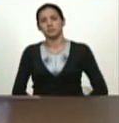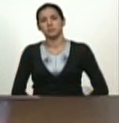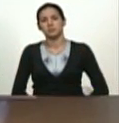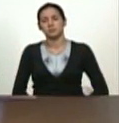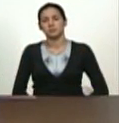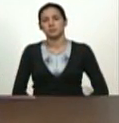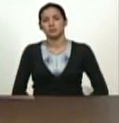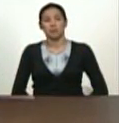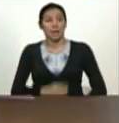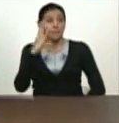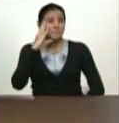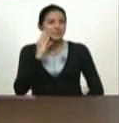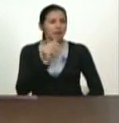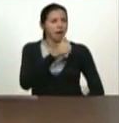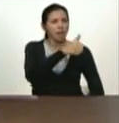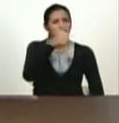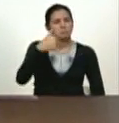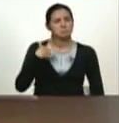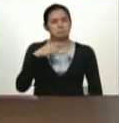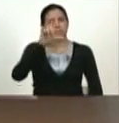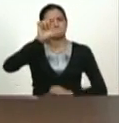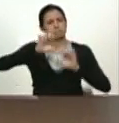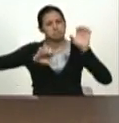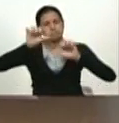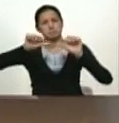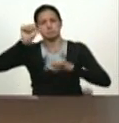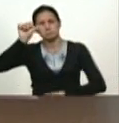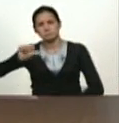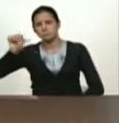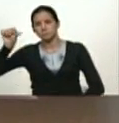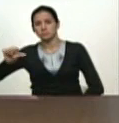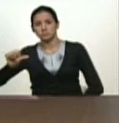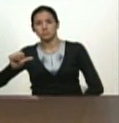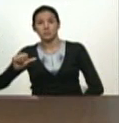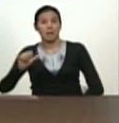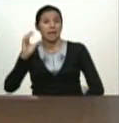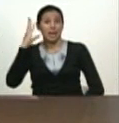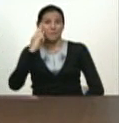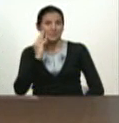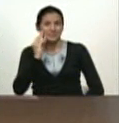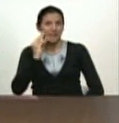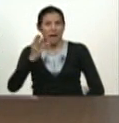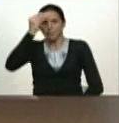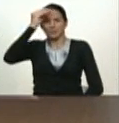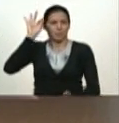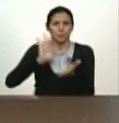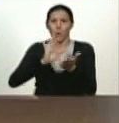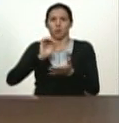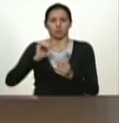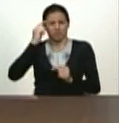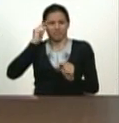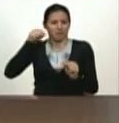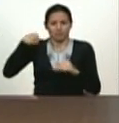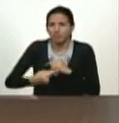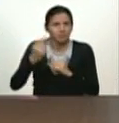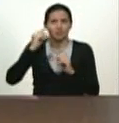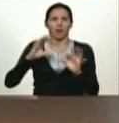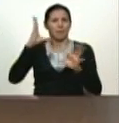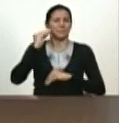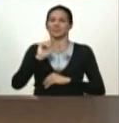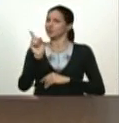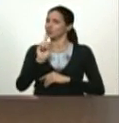la experiencia de gobierno que no se adquiere de la noche a la mañana, la experiencia de gobernar, sobre todo,